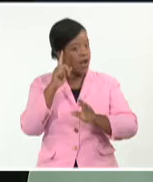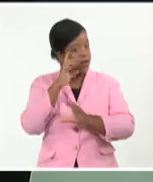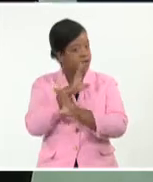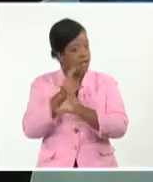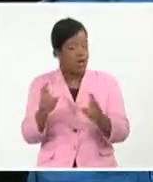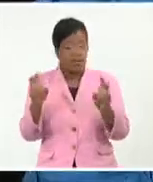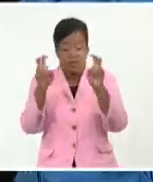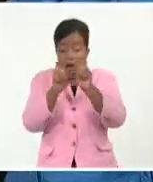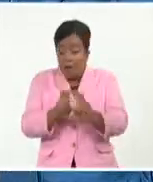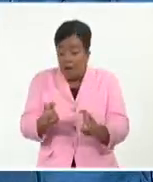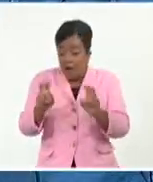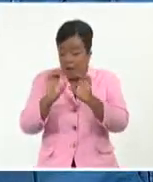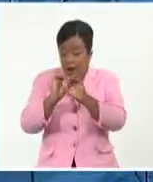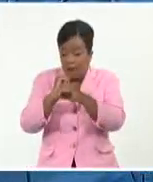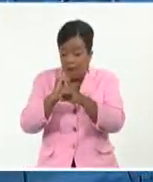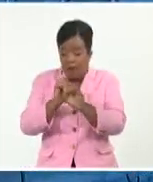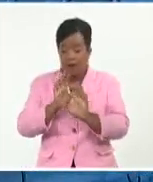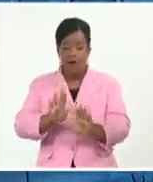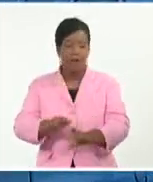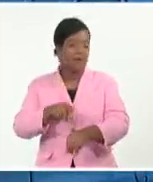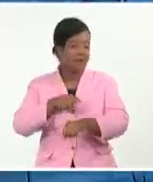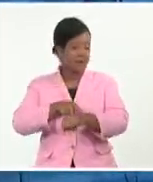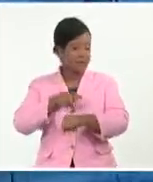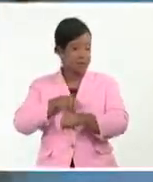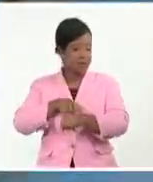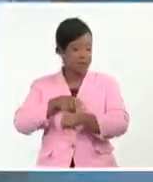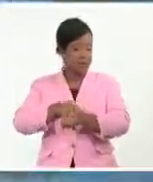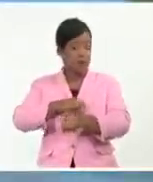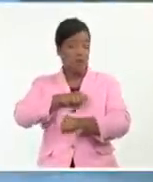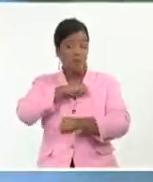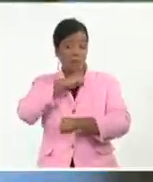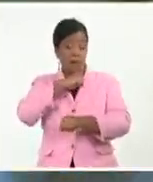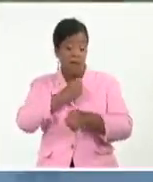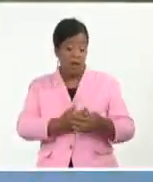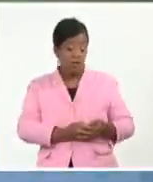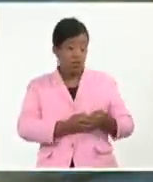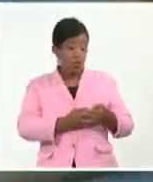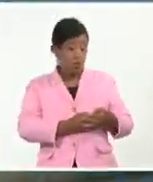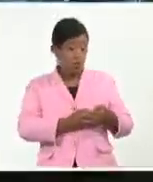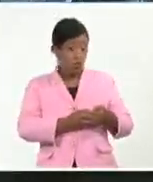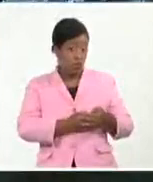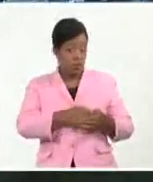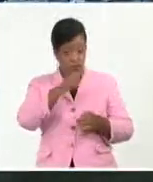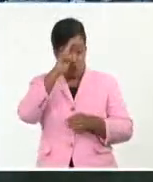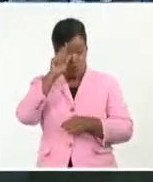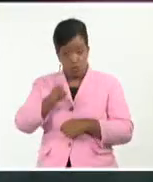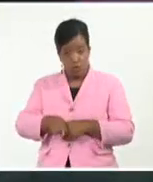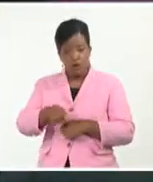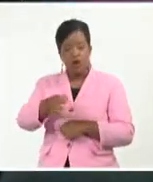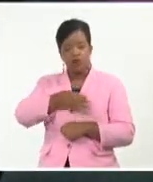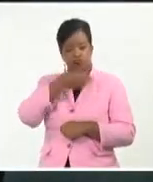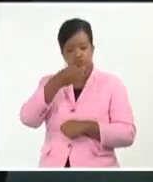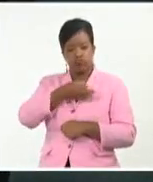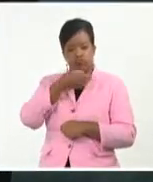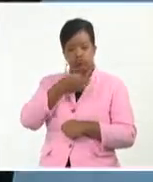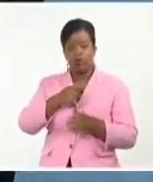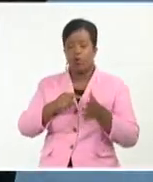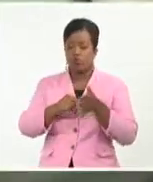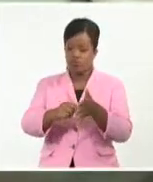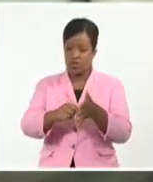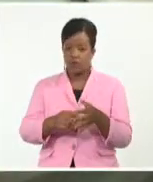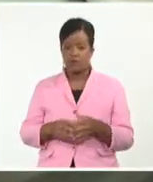es lo que se hace y se respeta en Cuba. Para las madres que lactan, la doctora Dagmar García compartió un último consejo.